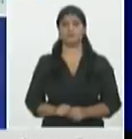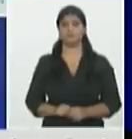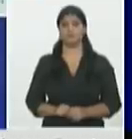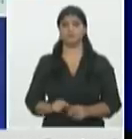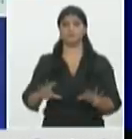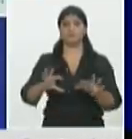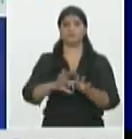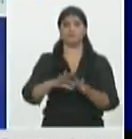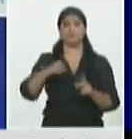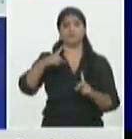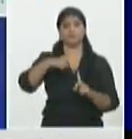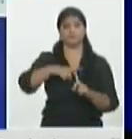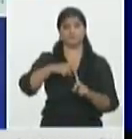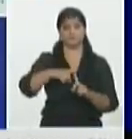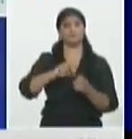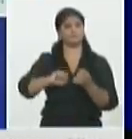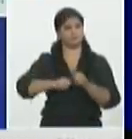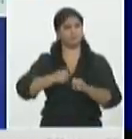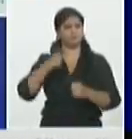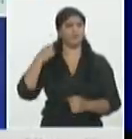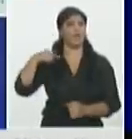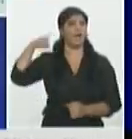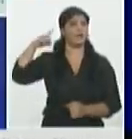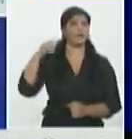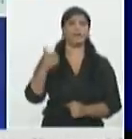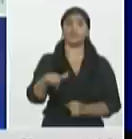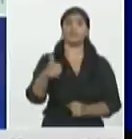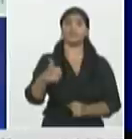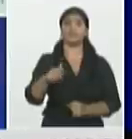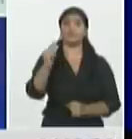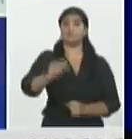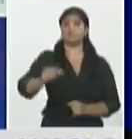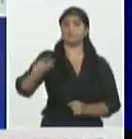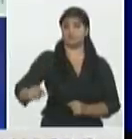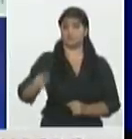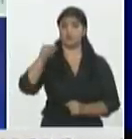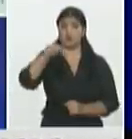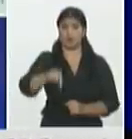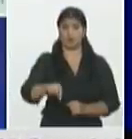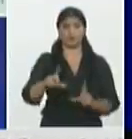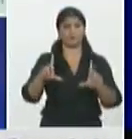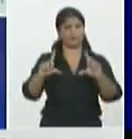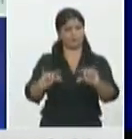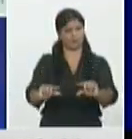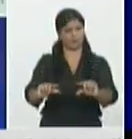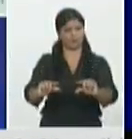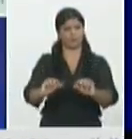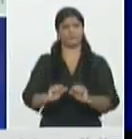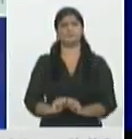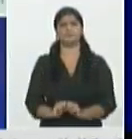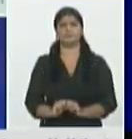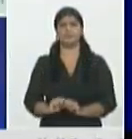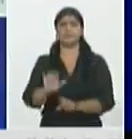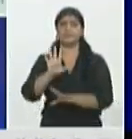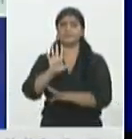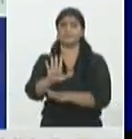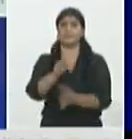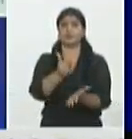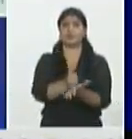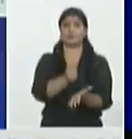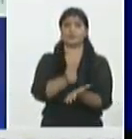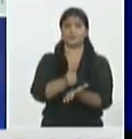pandemia 10 autóctonos ayer 6 menos incluso que el día anterior 5 del municipio de Guantánamo